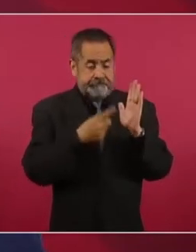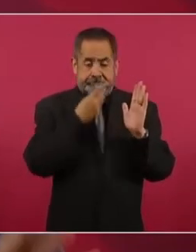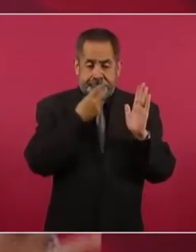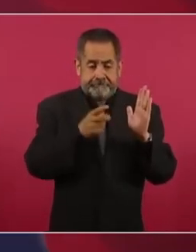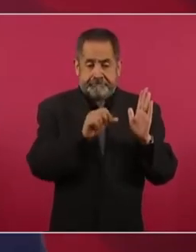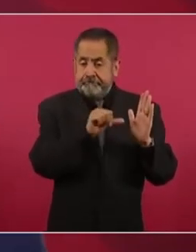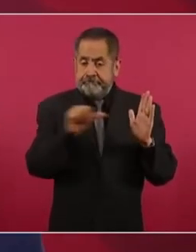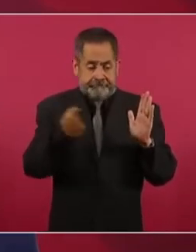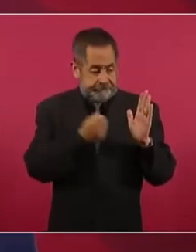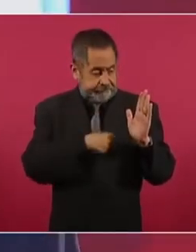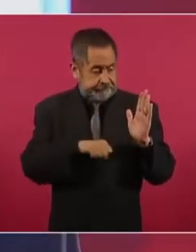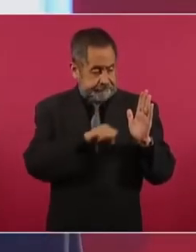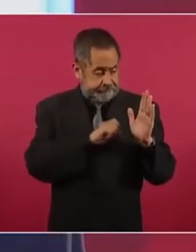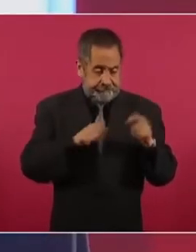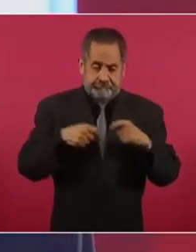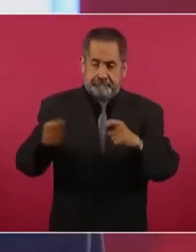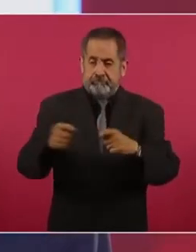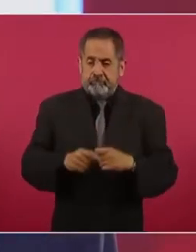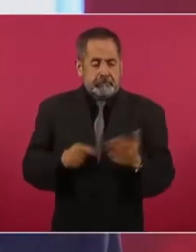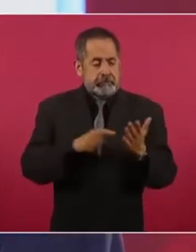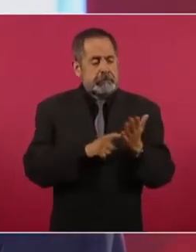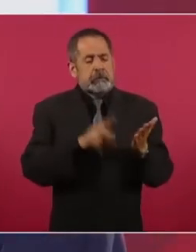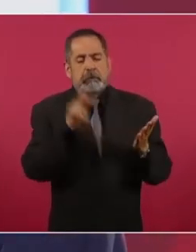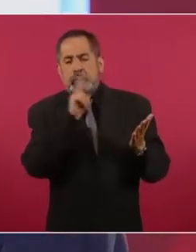salud, que deje de ser letra muerta,